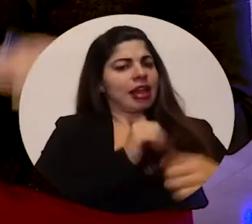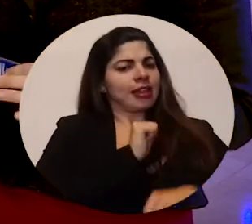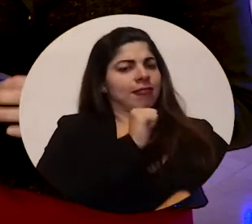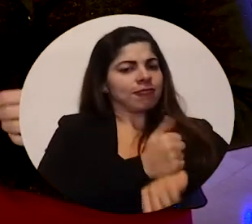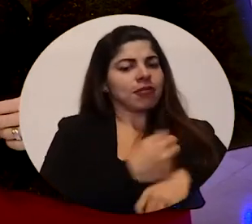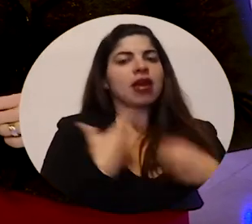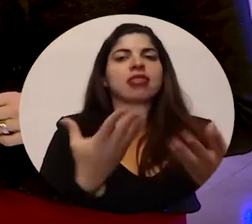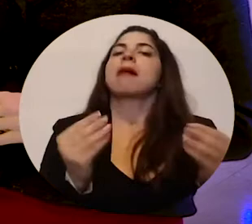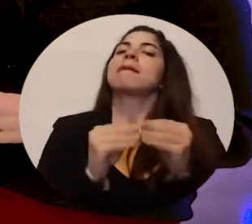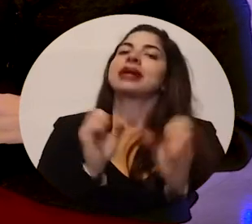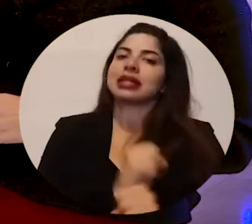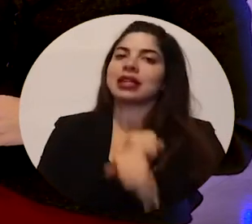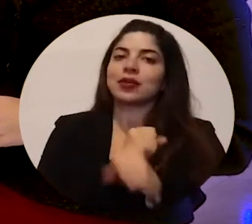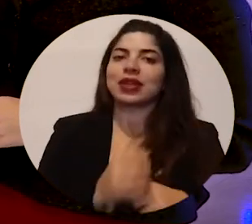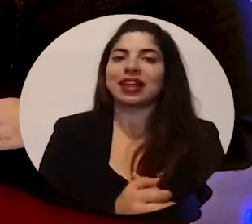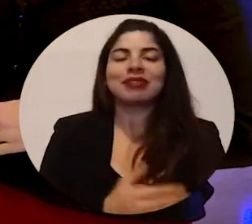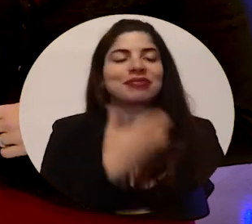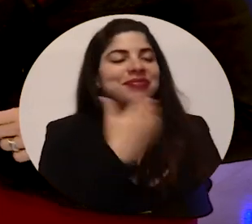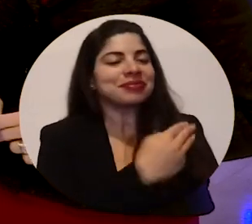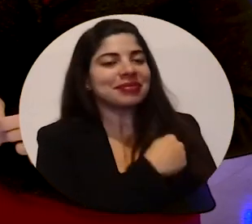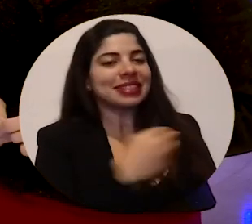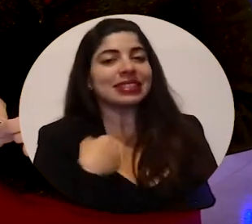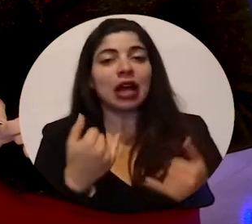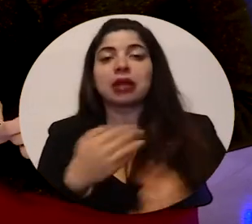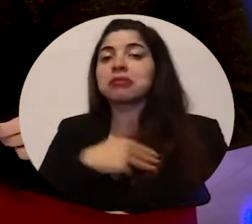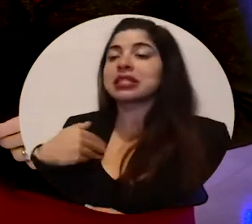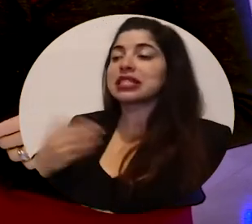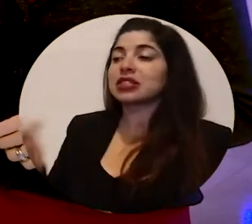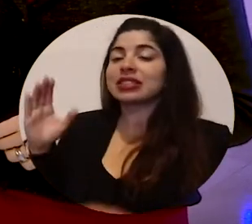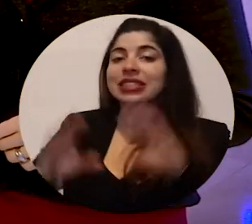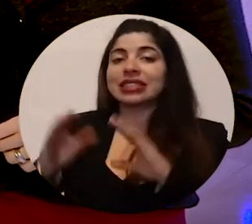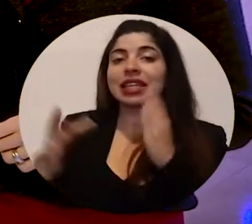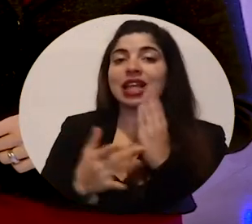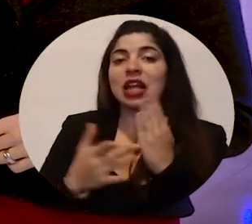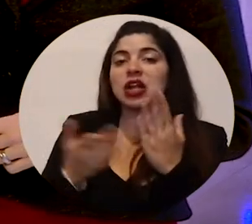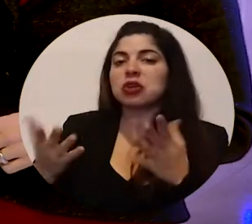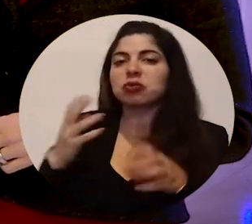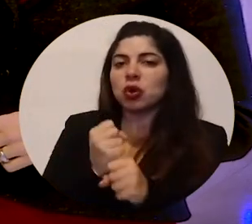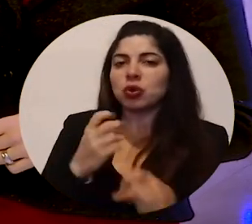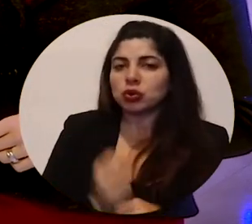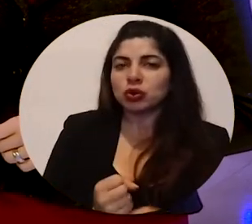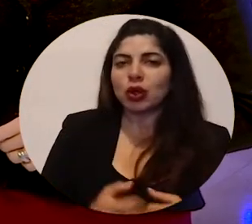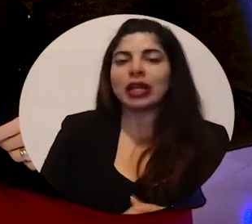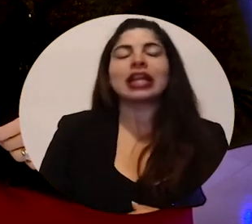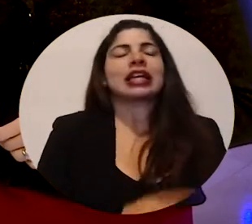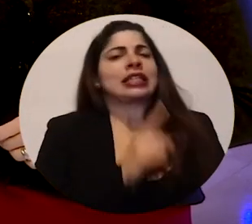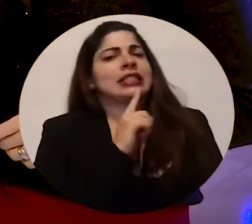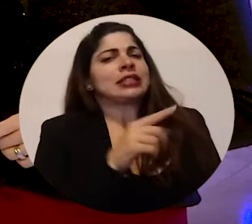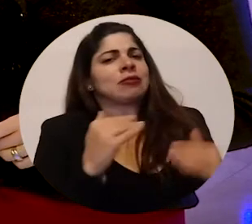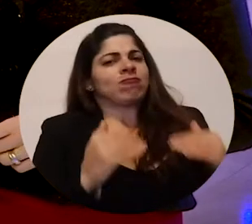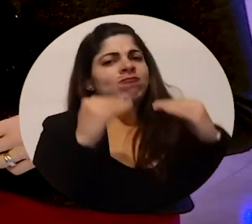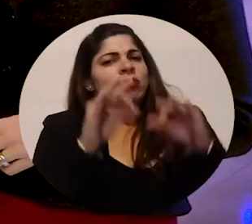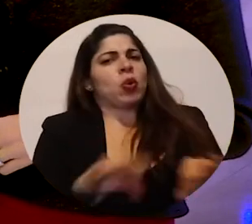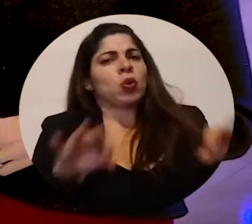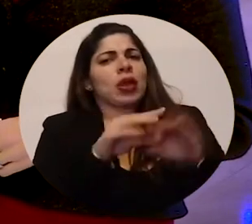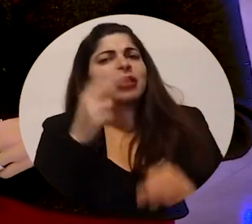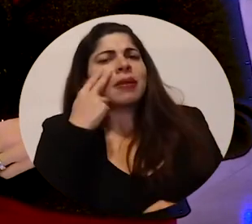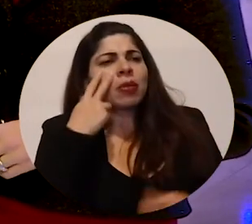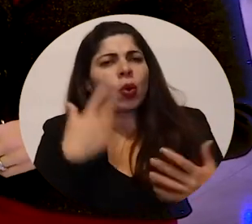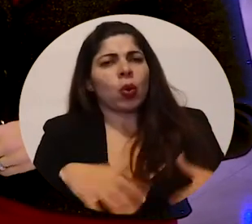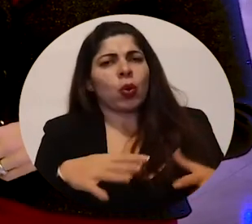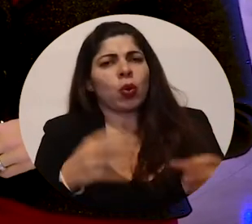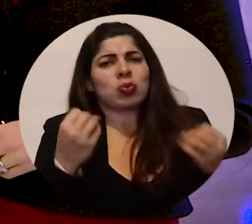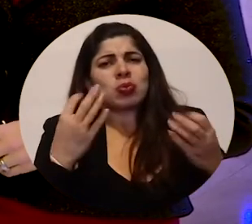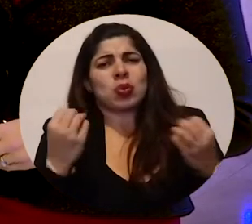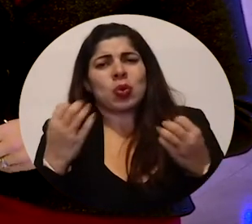genere certidumbre. Gracias, ministra. Ministro de Ciencia y Tecnología, sus conclusiones. Bueno, yo creo que es altamente importante ver el interés